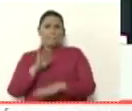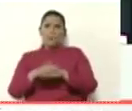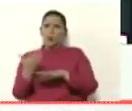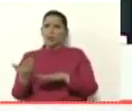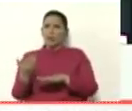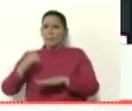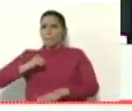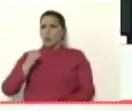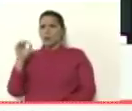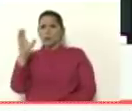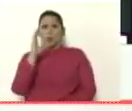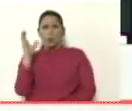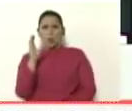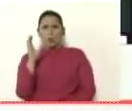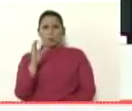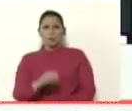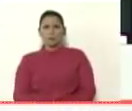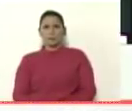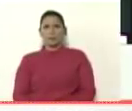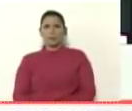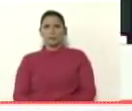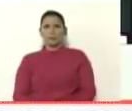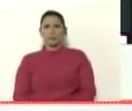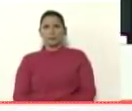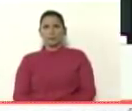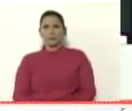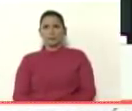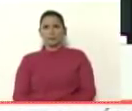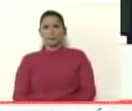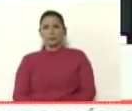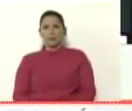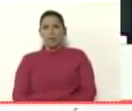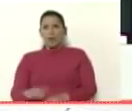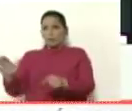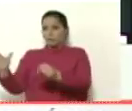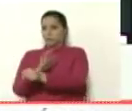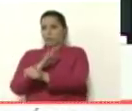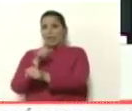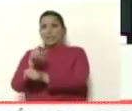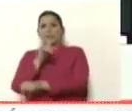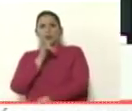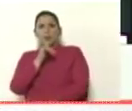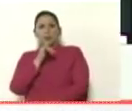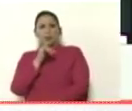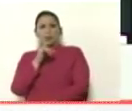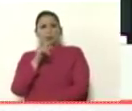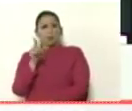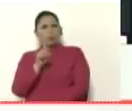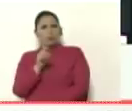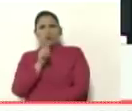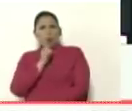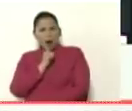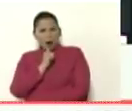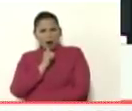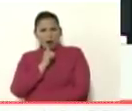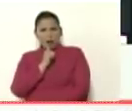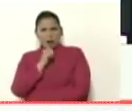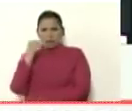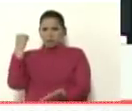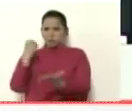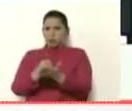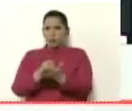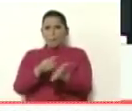la policía de Colombia le echó tierra a ese asunto no será que en el certificado de